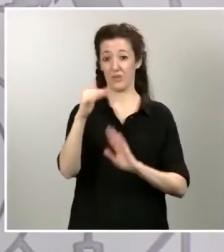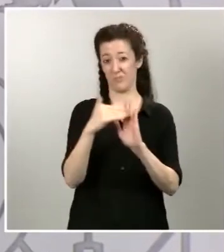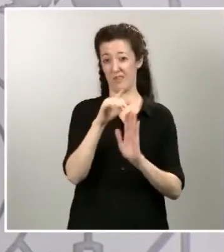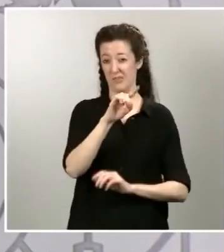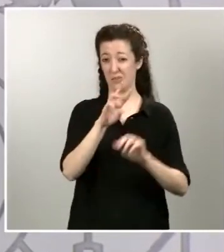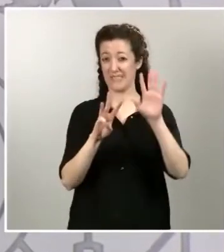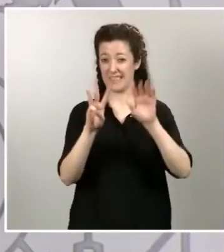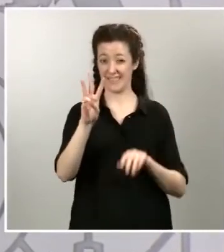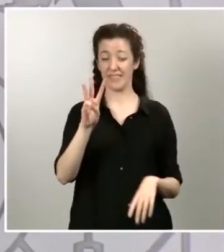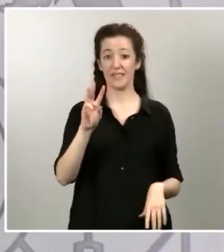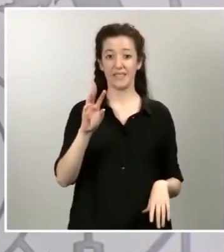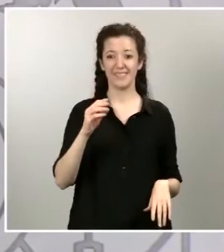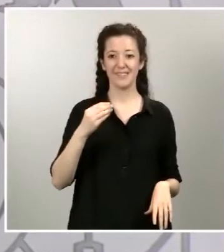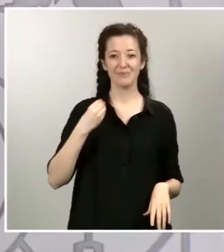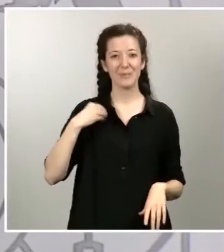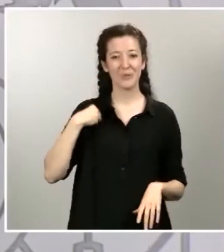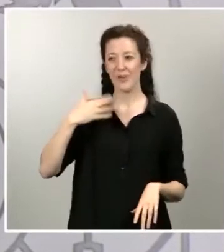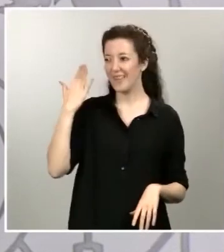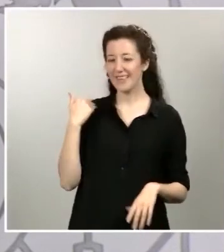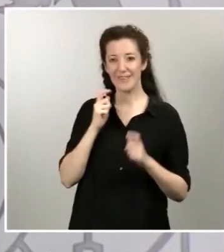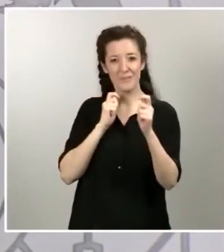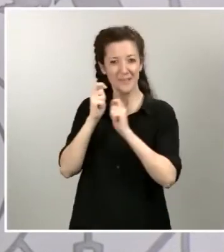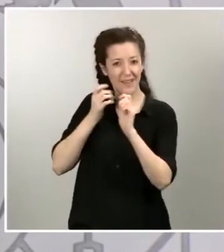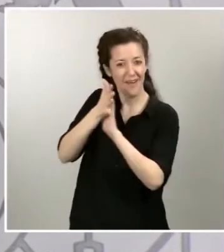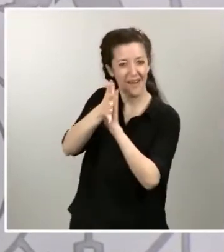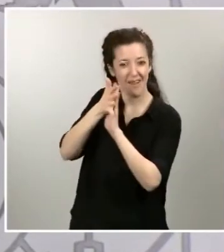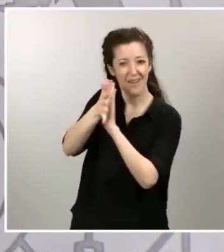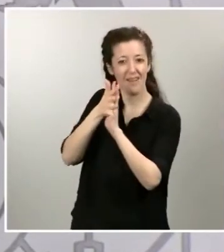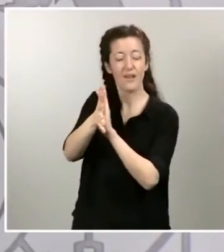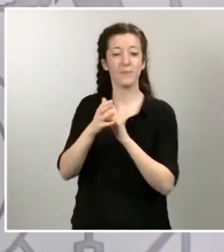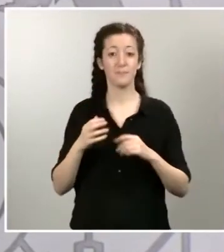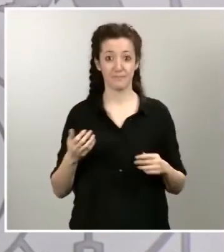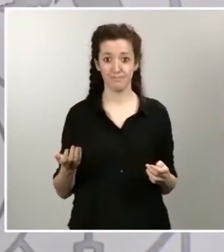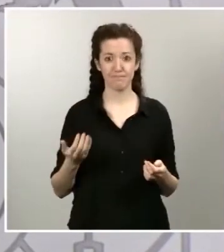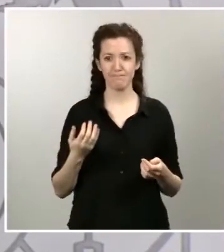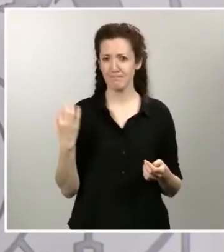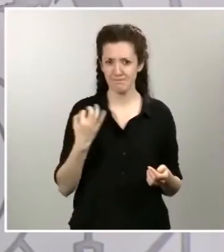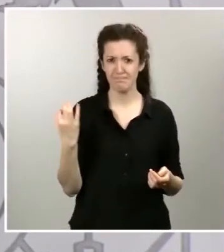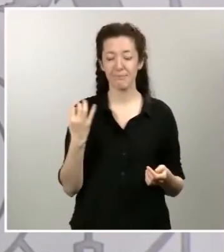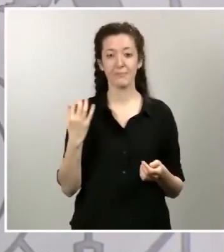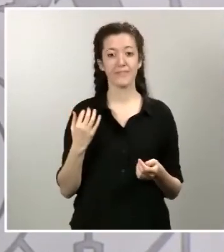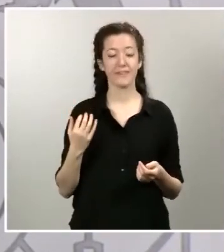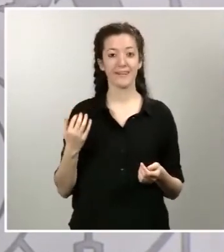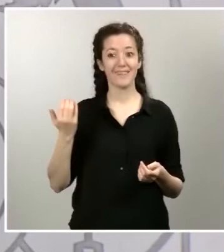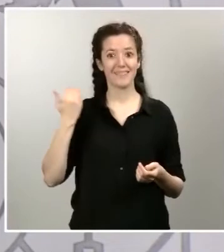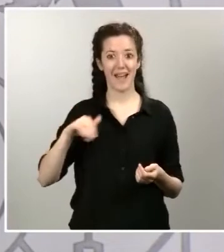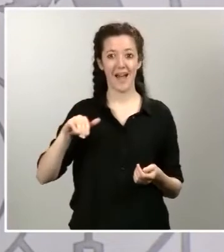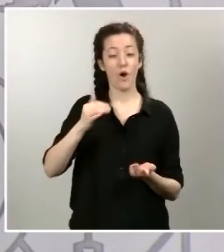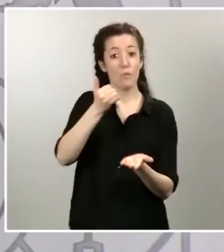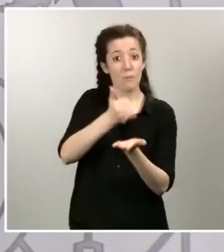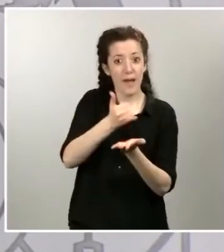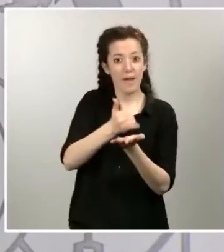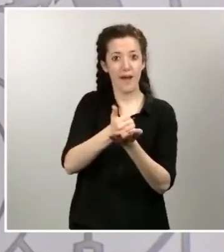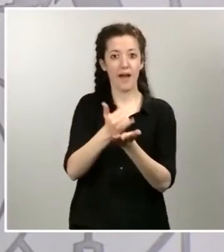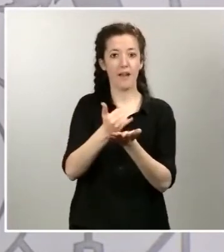en la rueda de prensa de ayer, con el incremento en el uso o con el inicio del uso de pruebas serológicas, que lo que prueban,